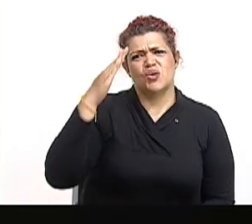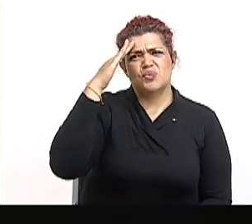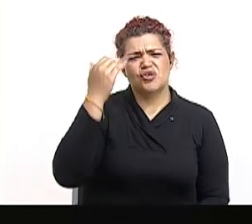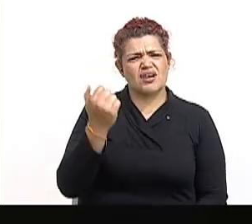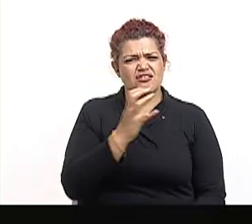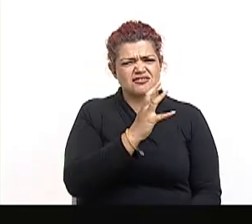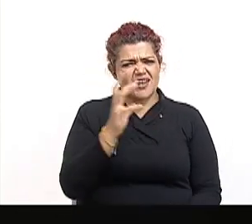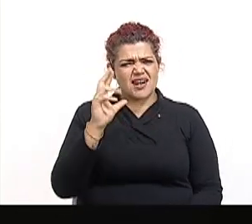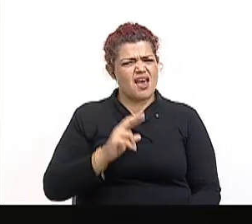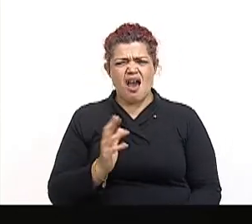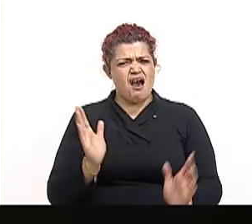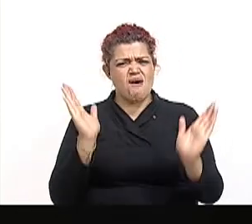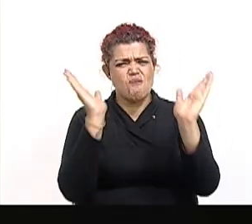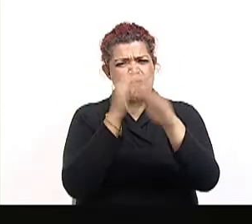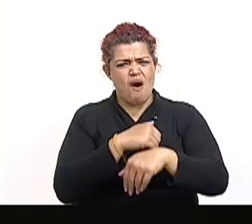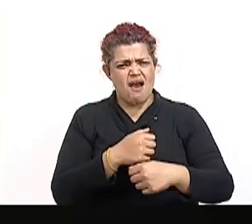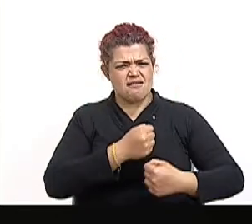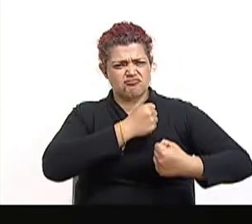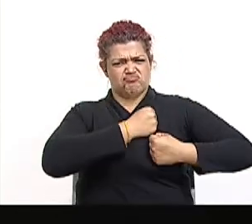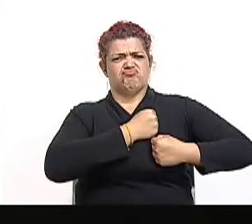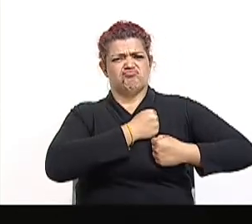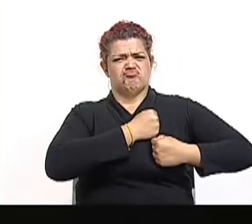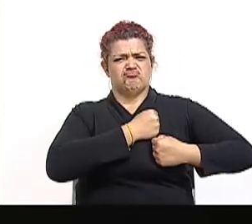¿Por qué en Costa Rica no tenemos ejército?